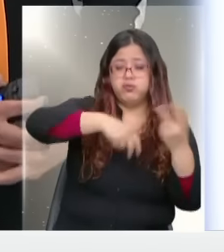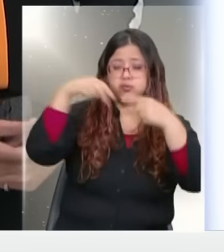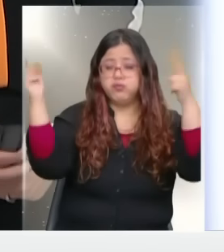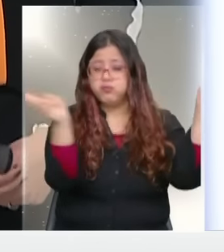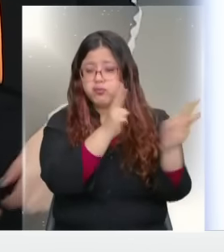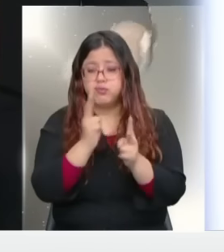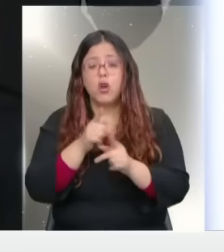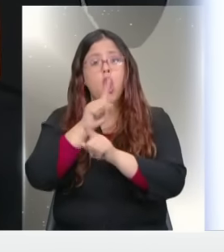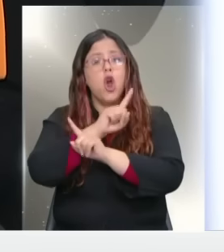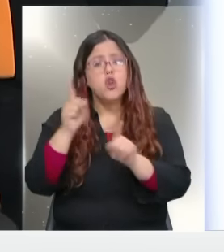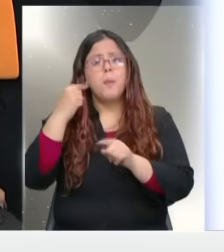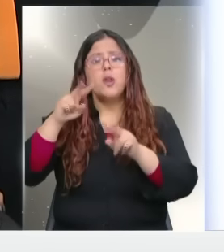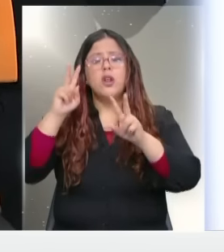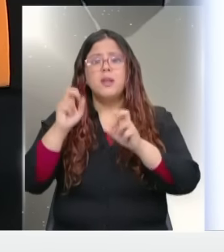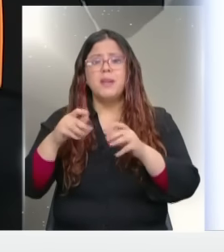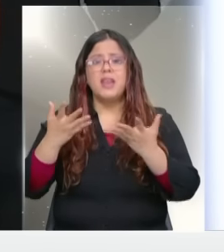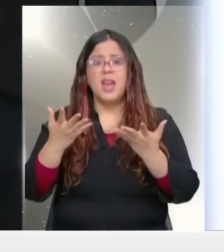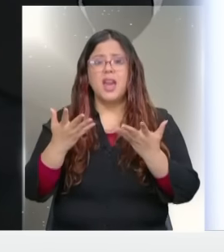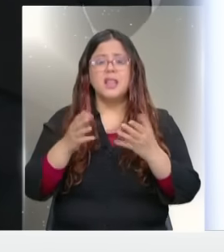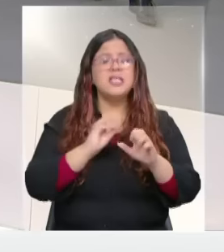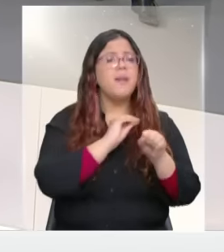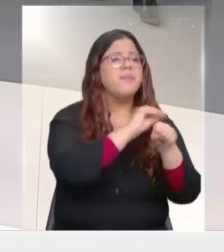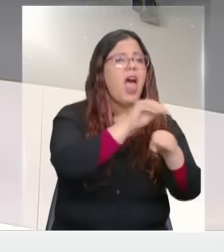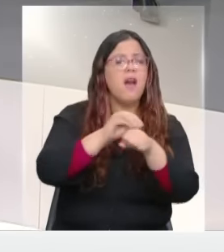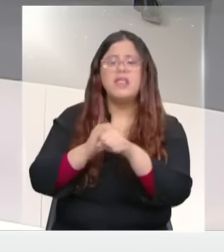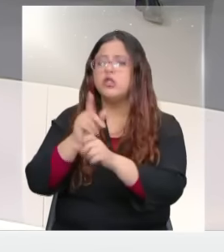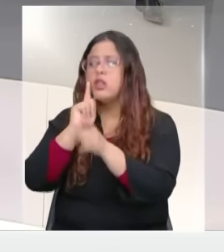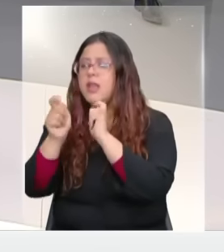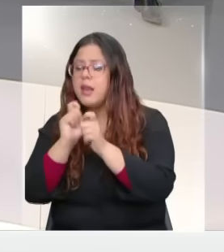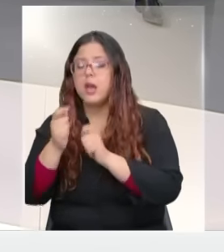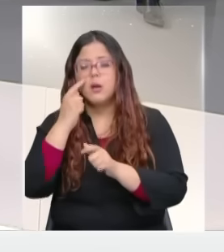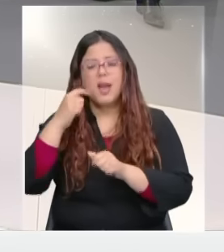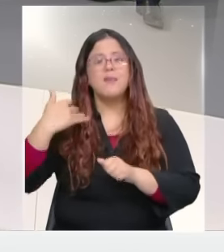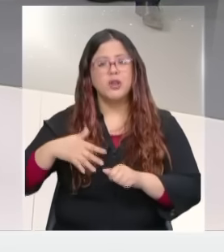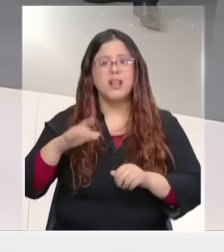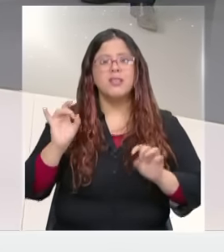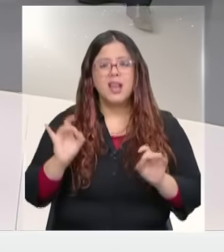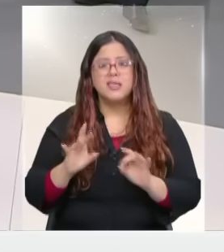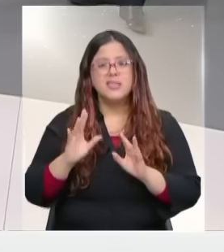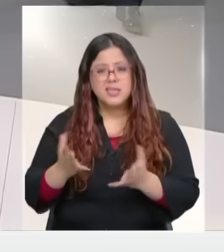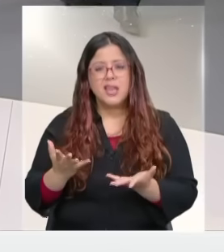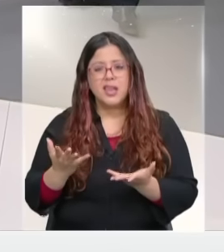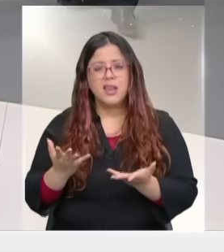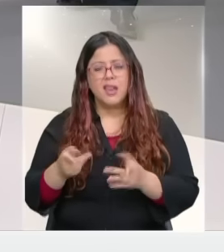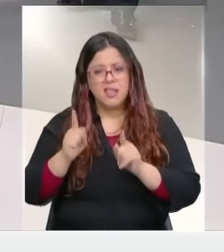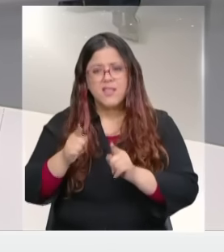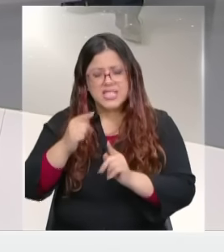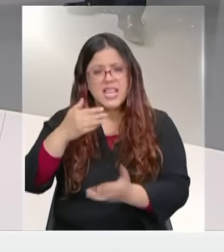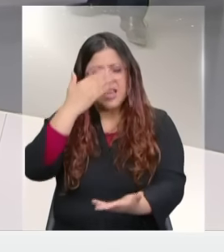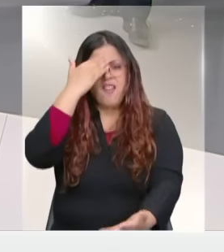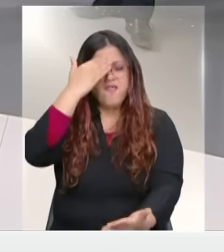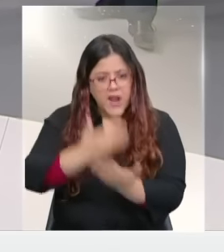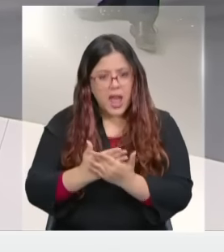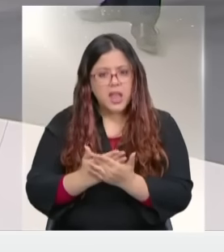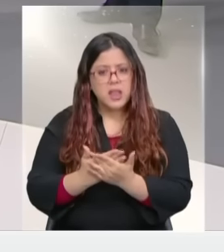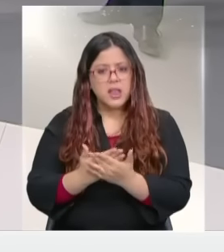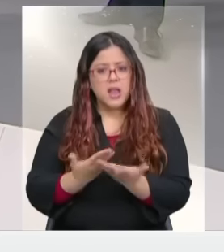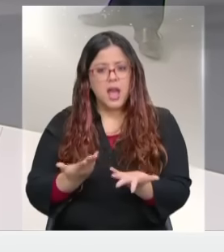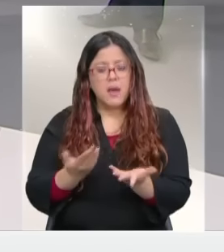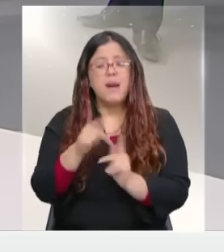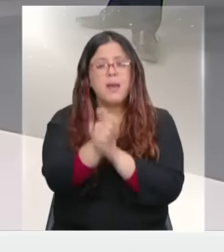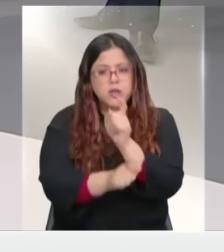desastres que tienen que ver con la comunicación de riesgo. Y a veces es importante que sea así de dura la comunicación de riesgo para que la gente realmente